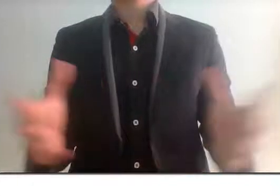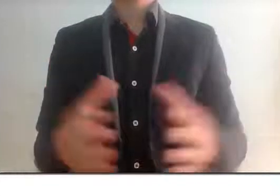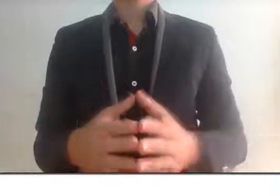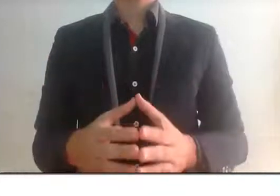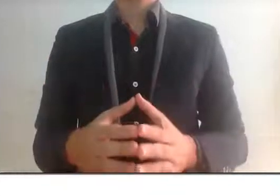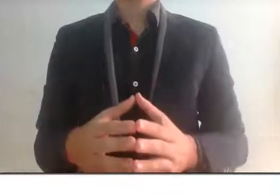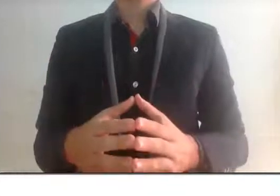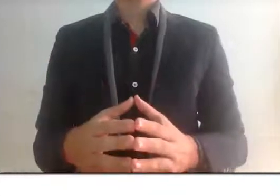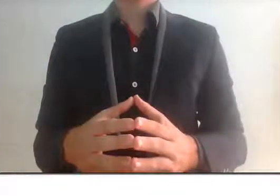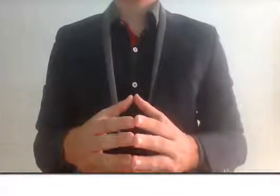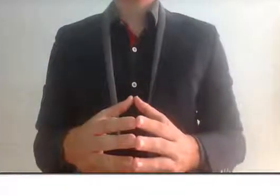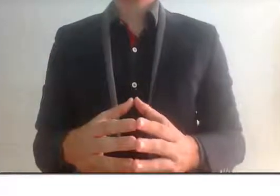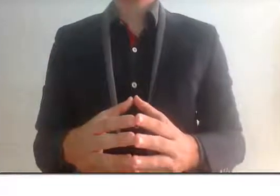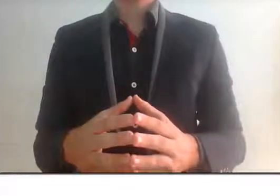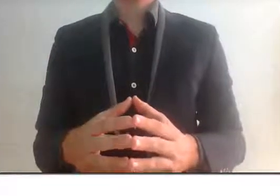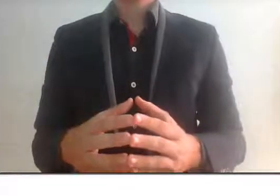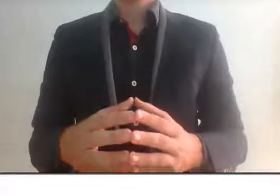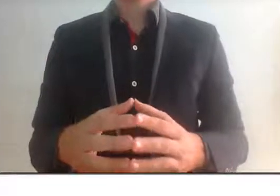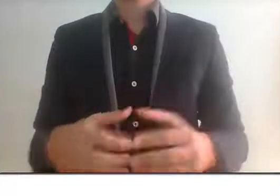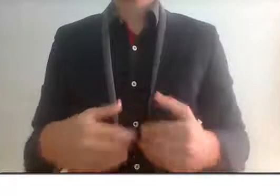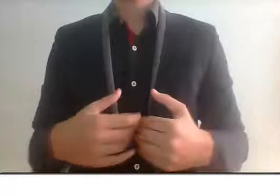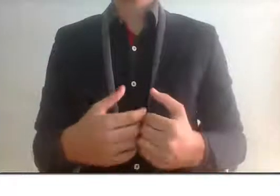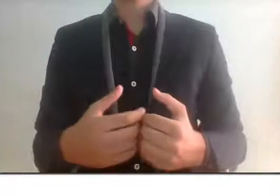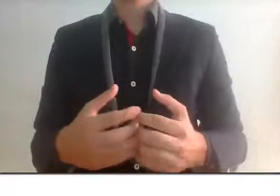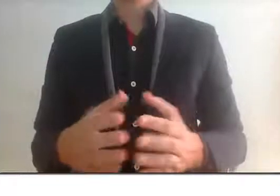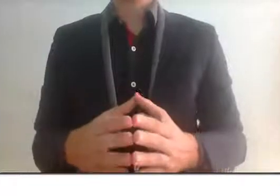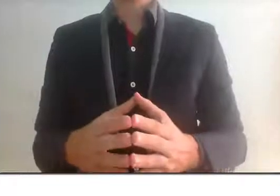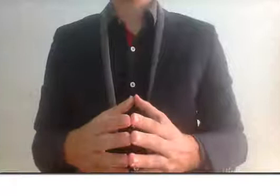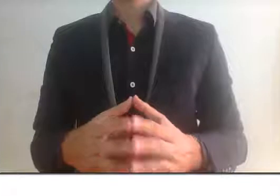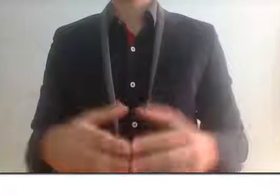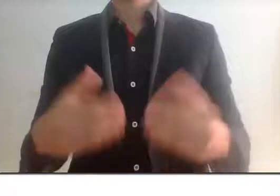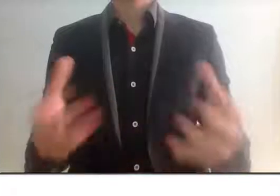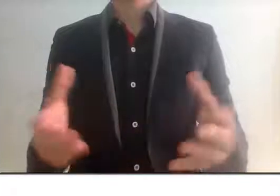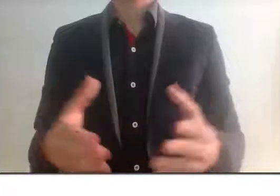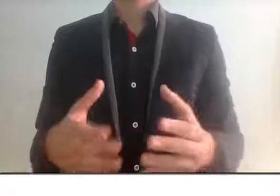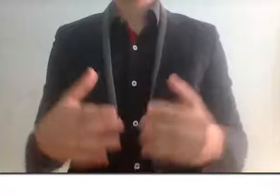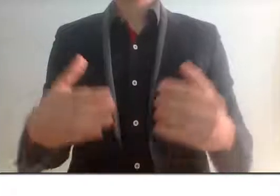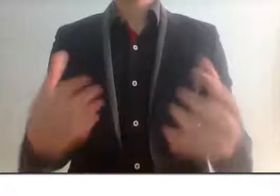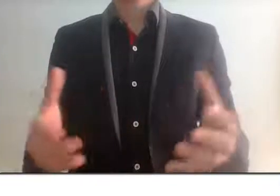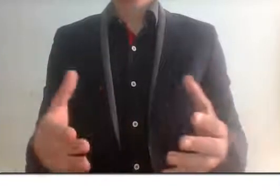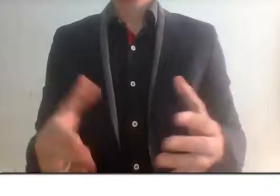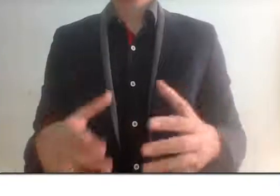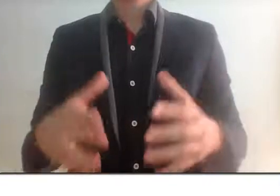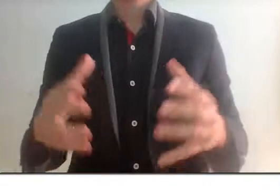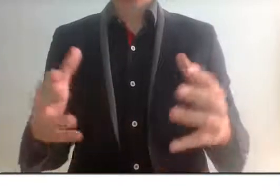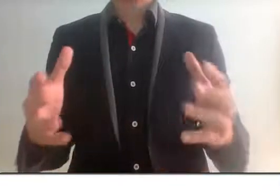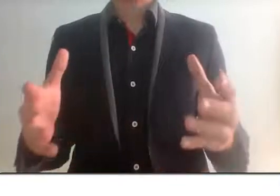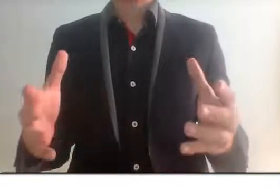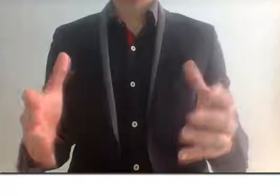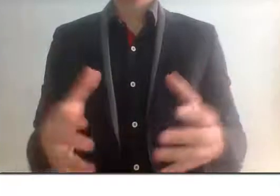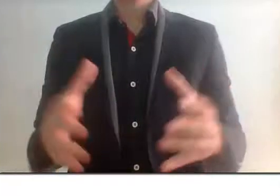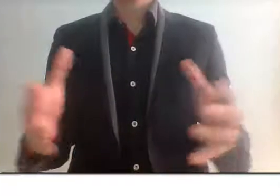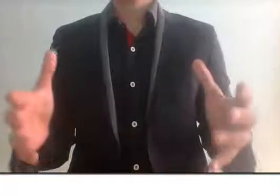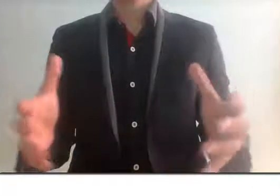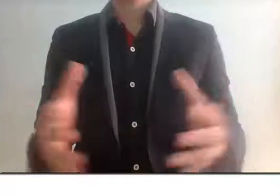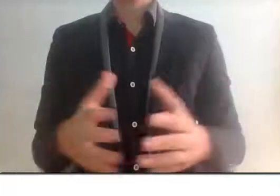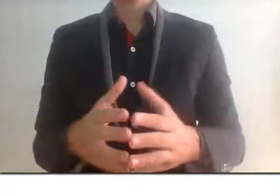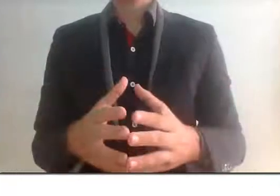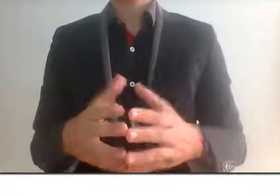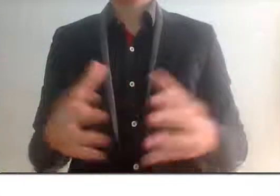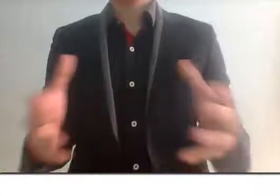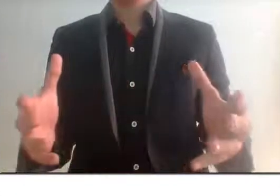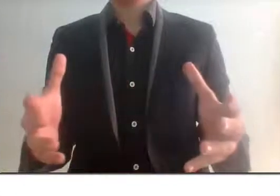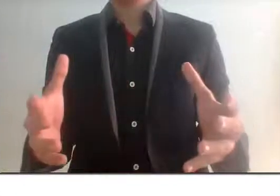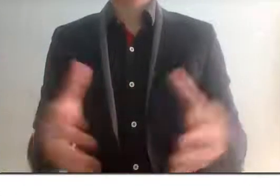el gobierno actual está haciendo prácticamente recortes completamente absurdos. Señores, a lo mejor sí habrá algunos